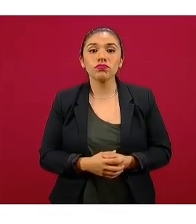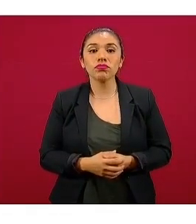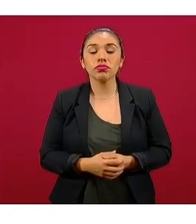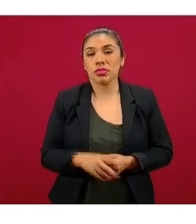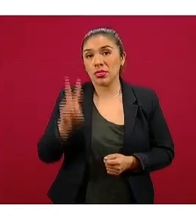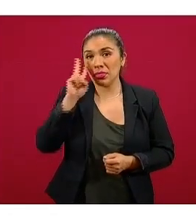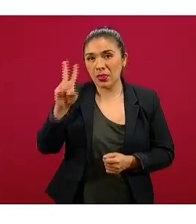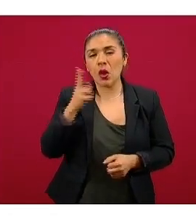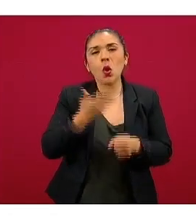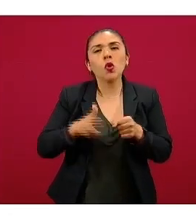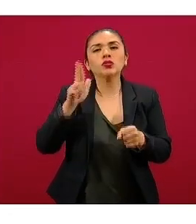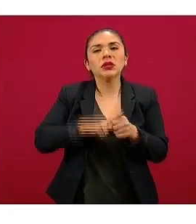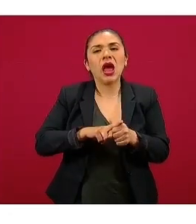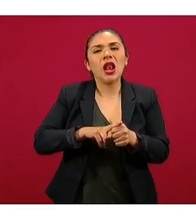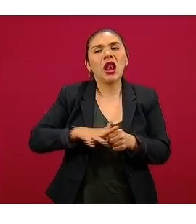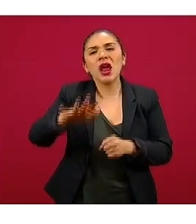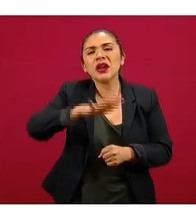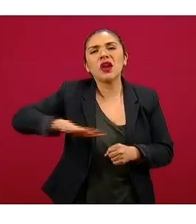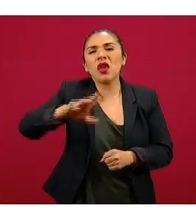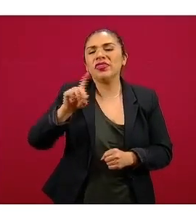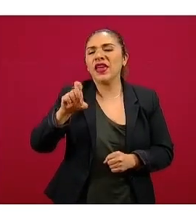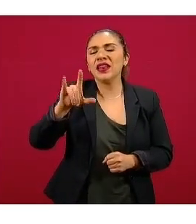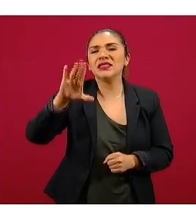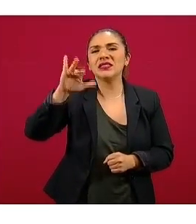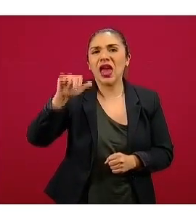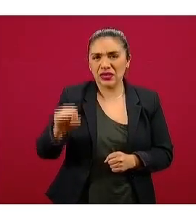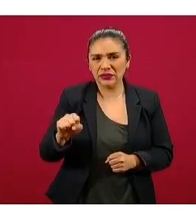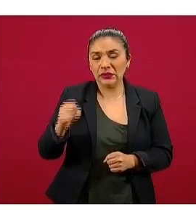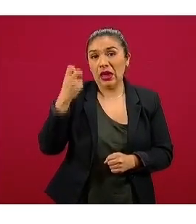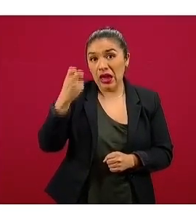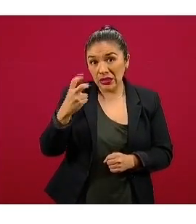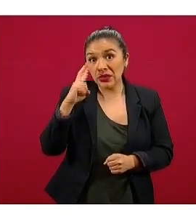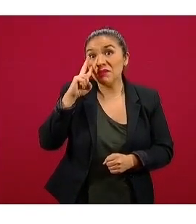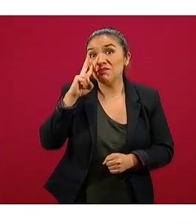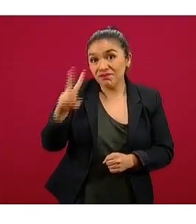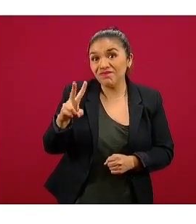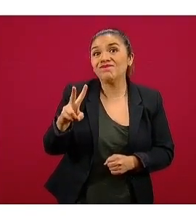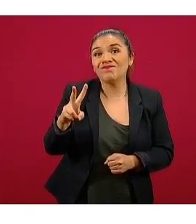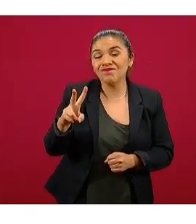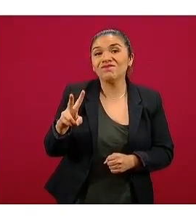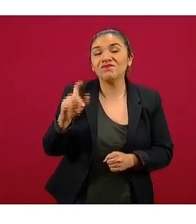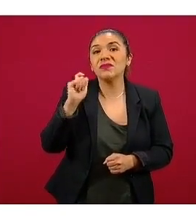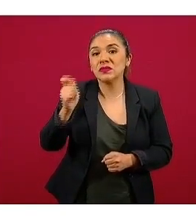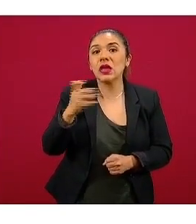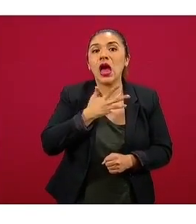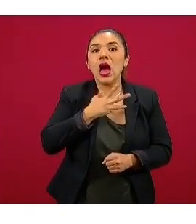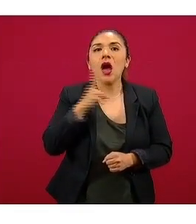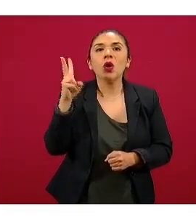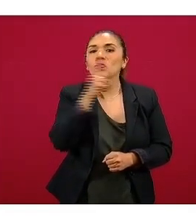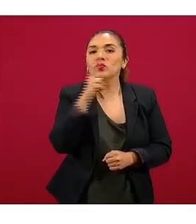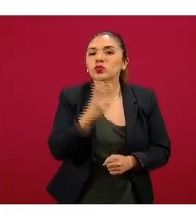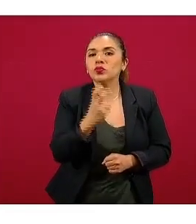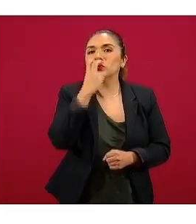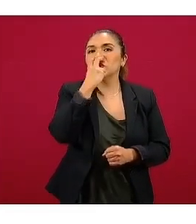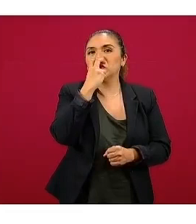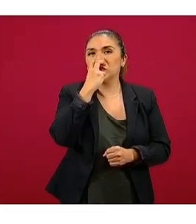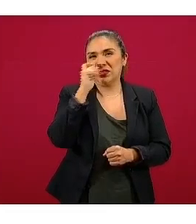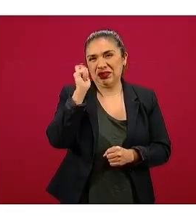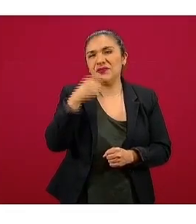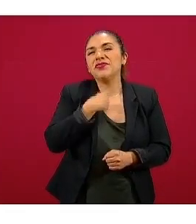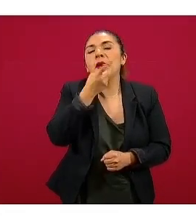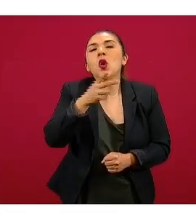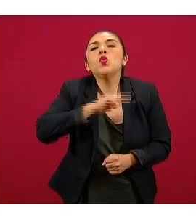Tenemos al Hospital Regional de Delicias. Aquí resaltamos precisamente nuestros ventiladores, y decimos nuestros porque son